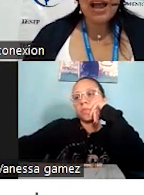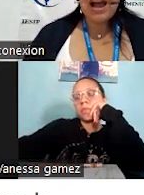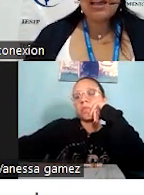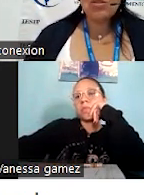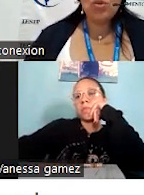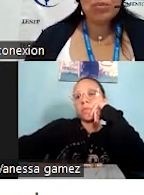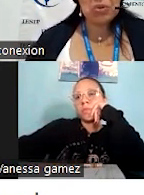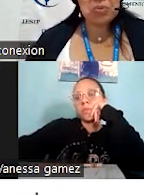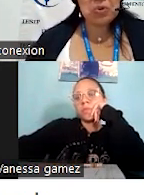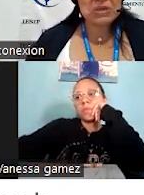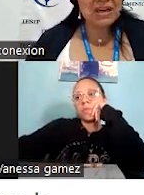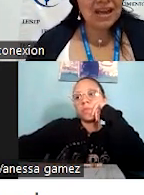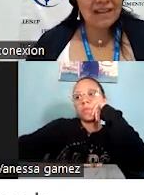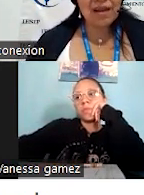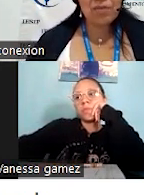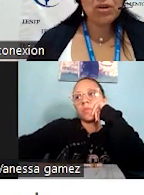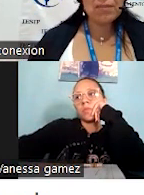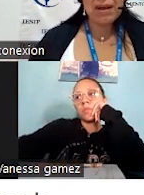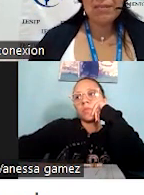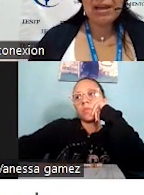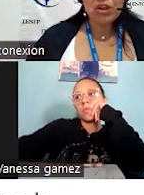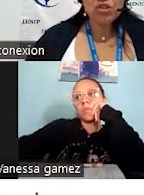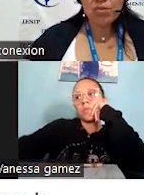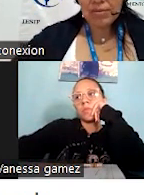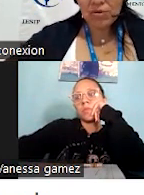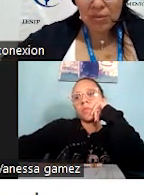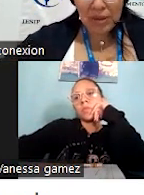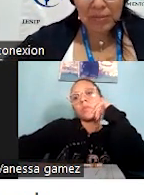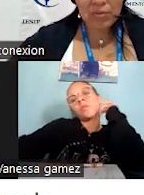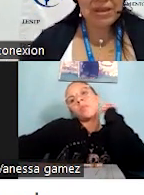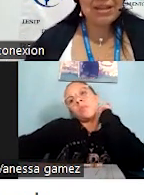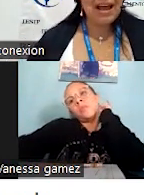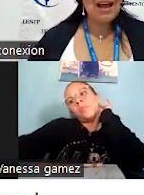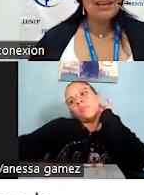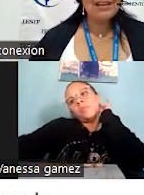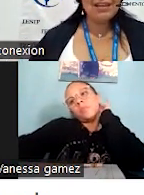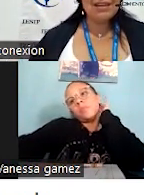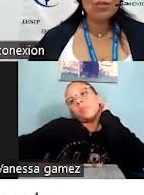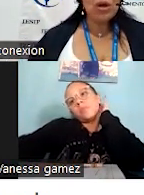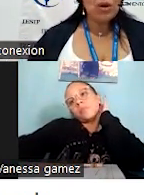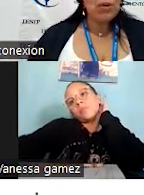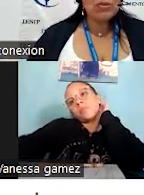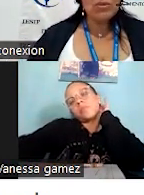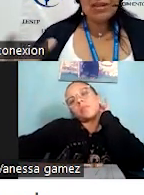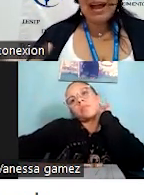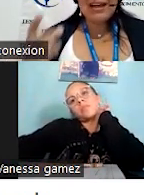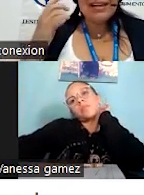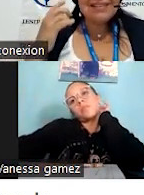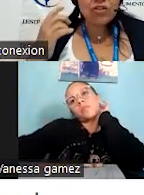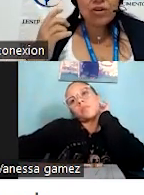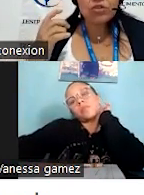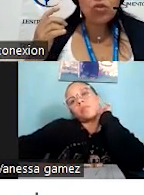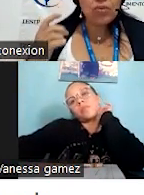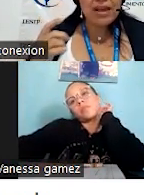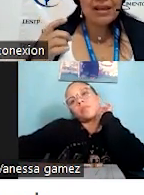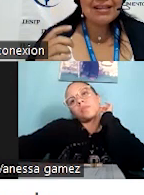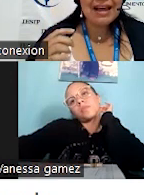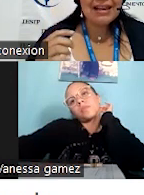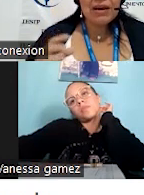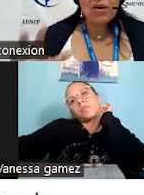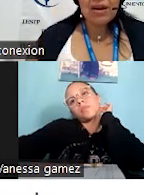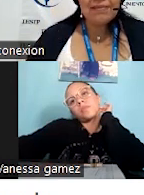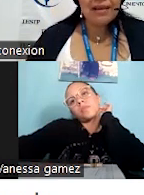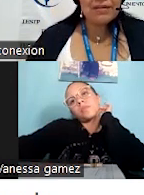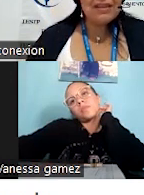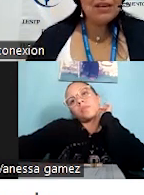señora? Ay, no, mijo, muchas gracias, muy amable. Tome, tome una propina. Ay, qué lindo. Bueno, ay, señora, todo bien